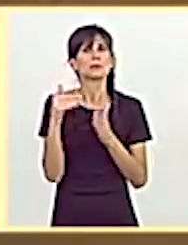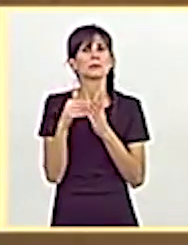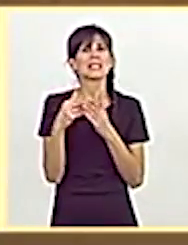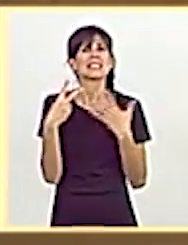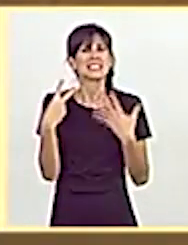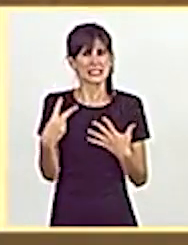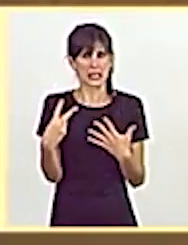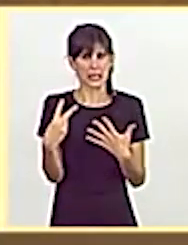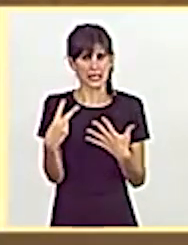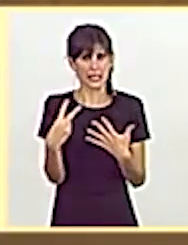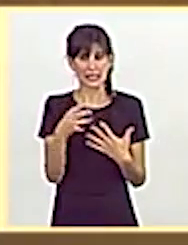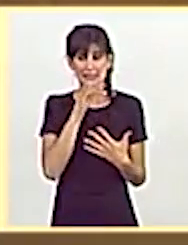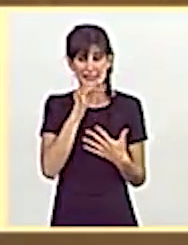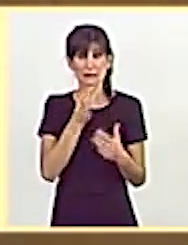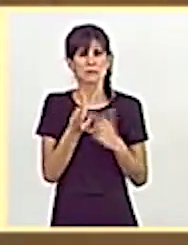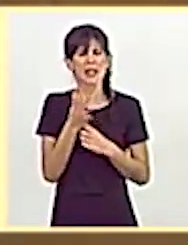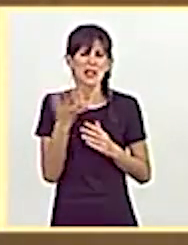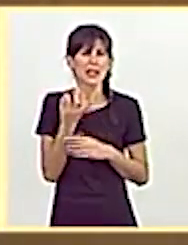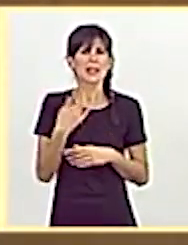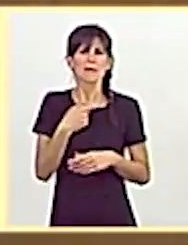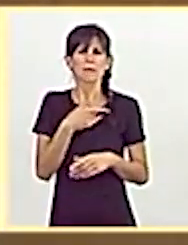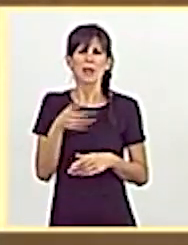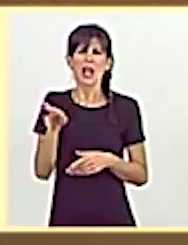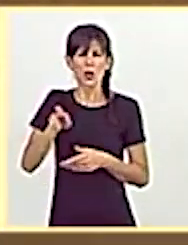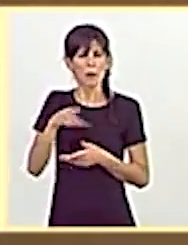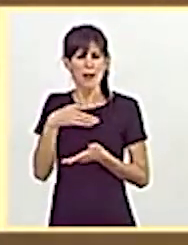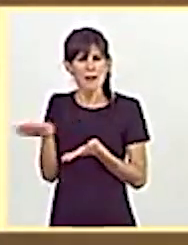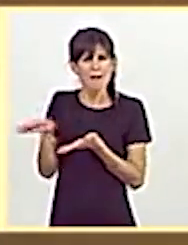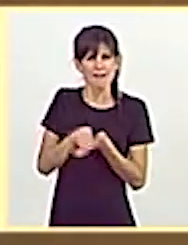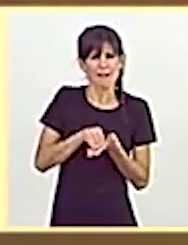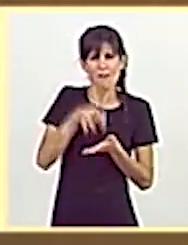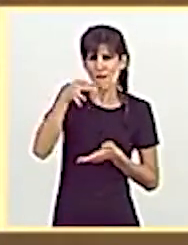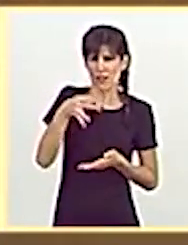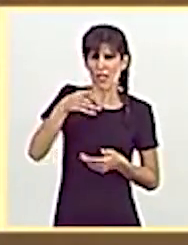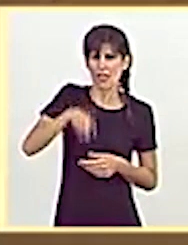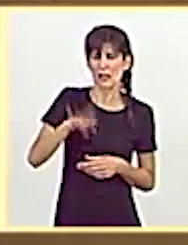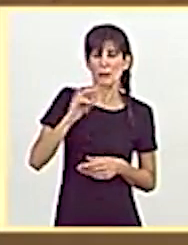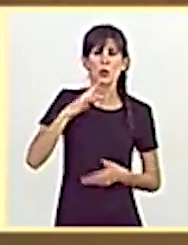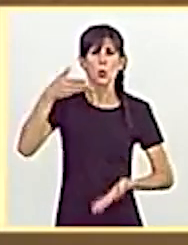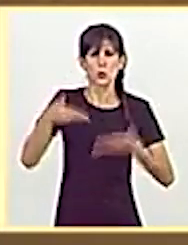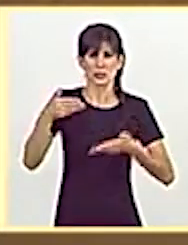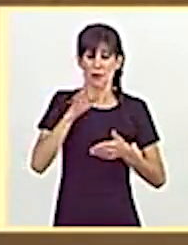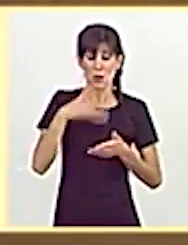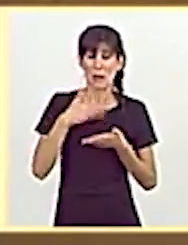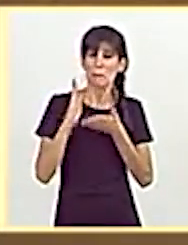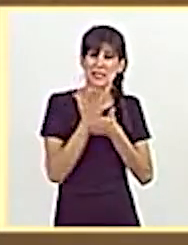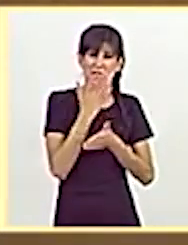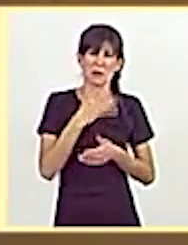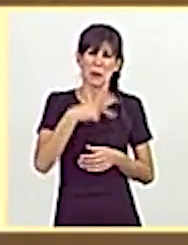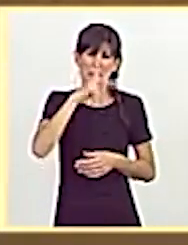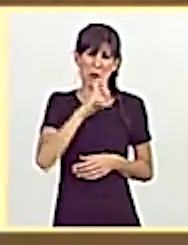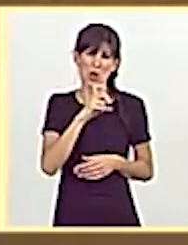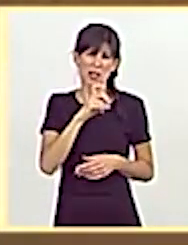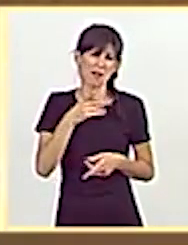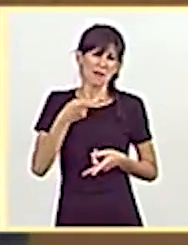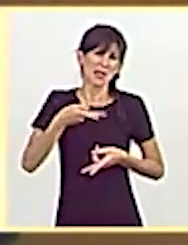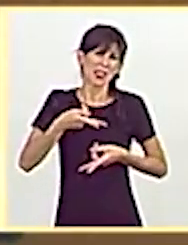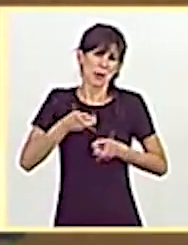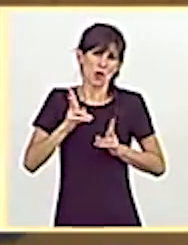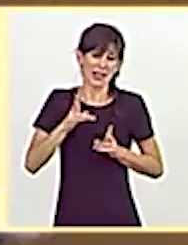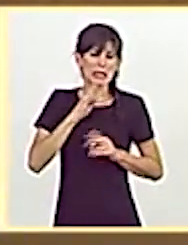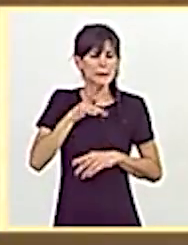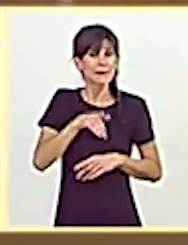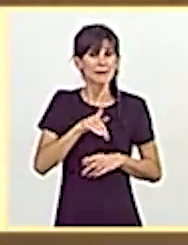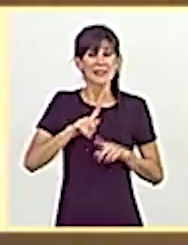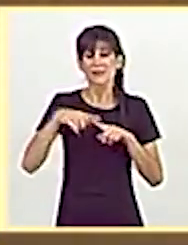de recuperar la verdad y la justicia de nuestro pasado en términos de memoria democrática, generó también